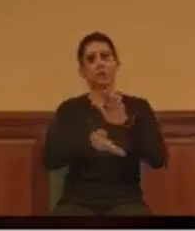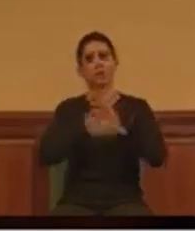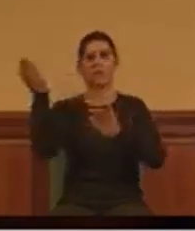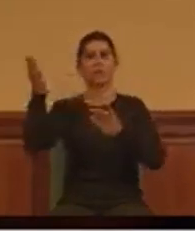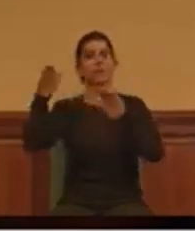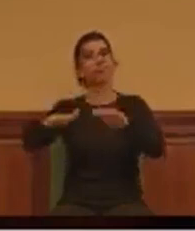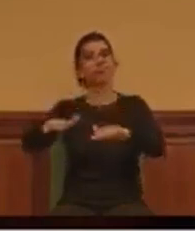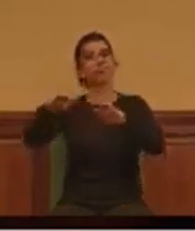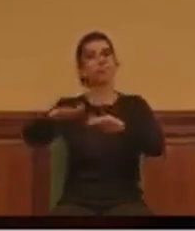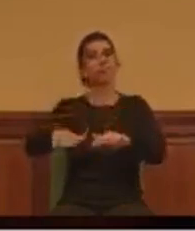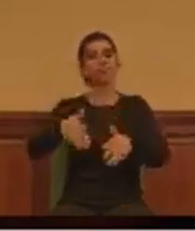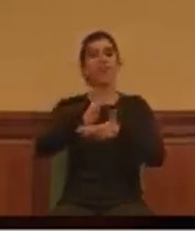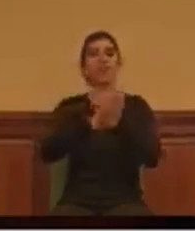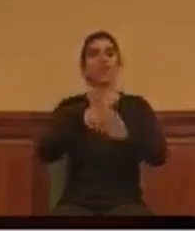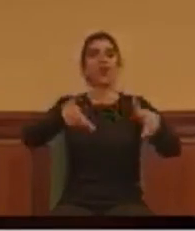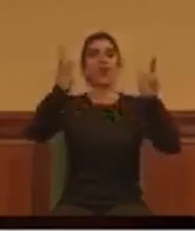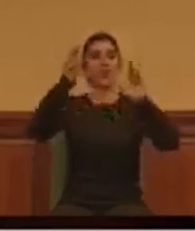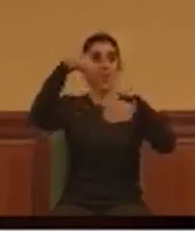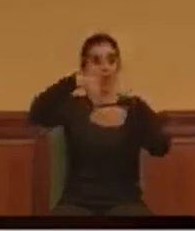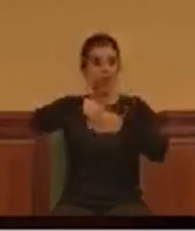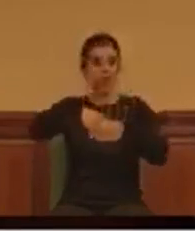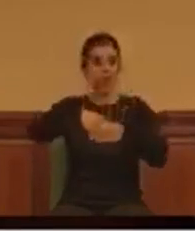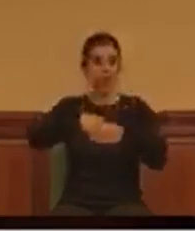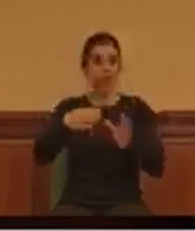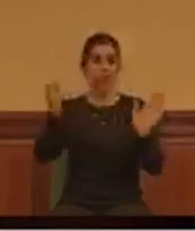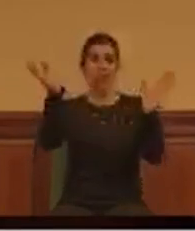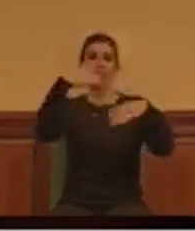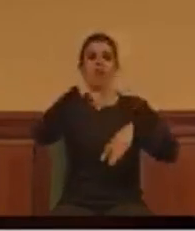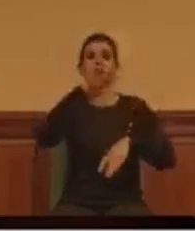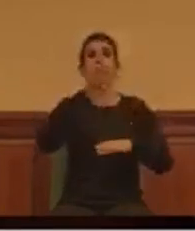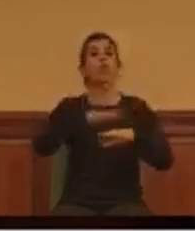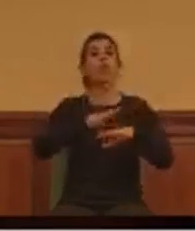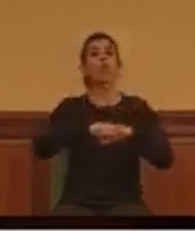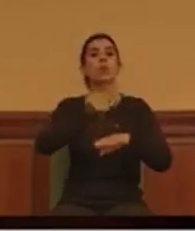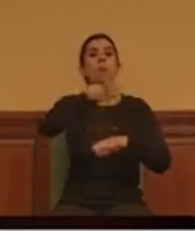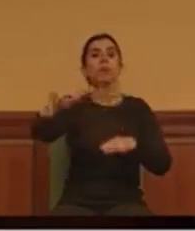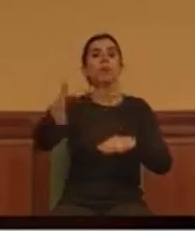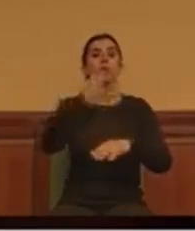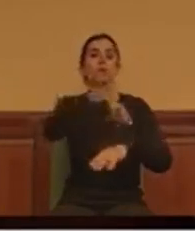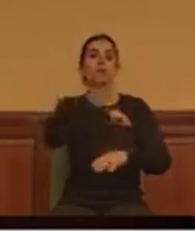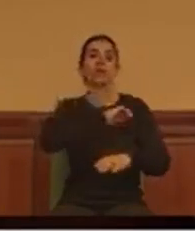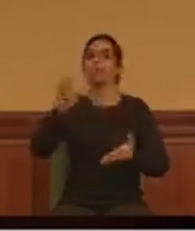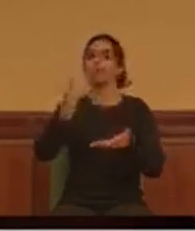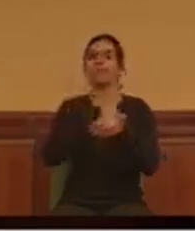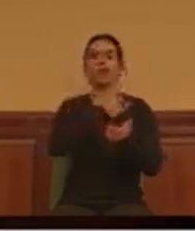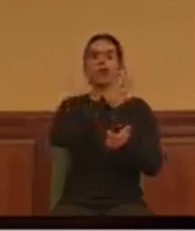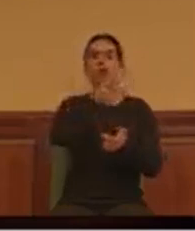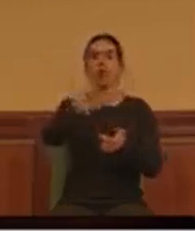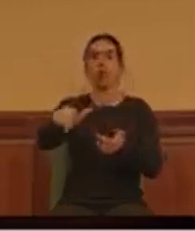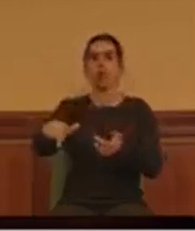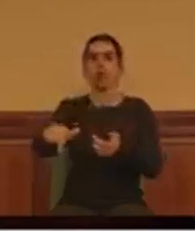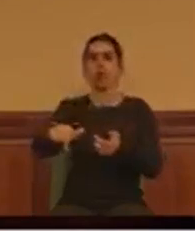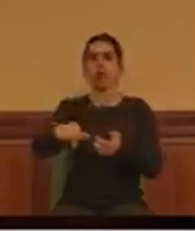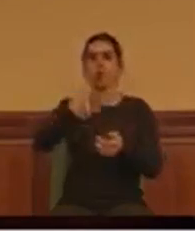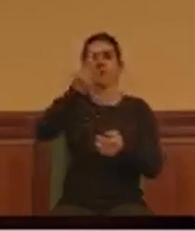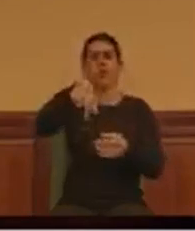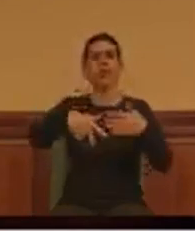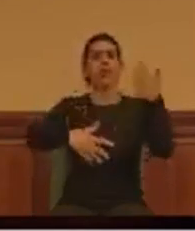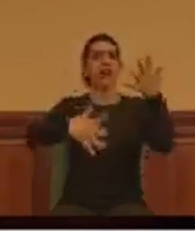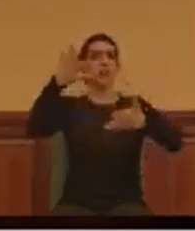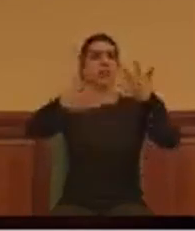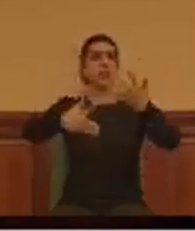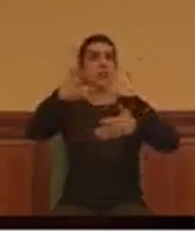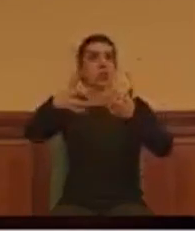democrático por haber robado a todos los españoles, hasta el resto de las distintas administraciones